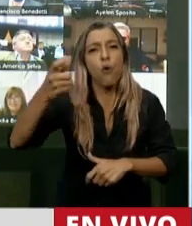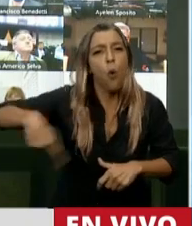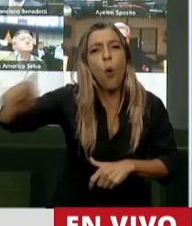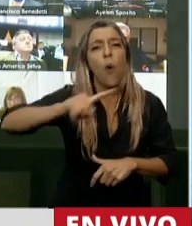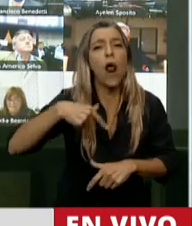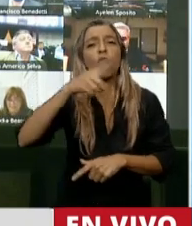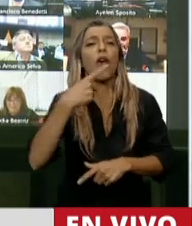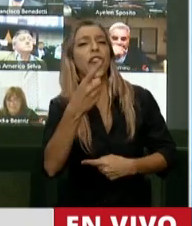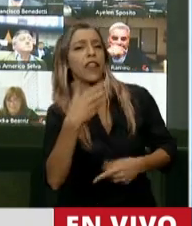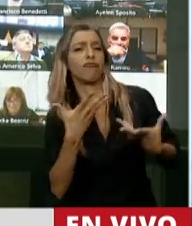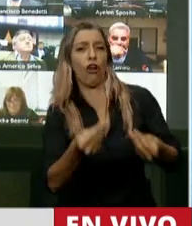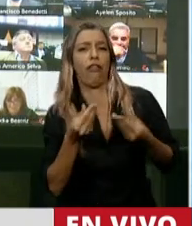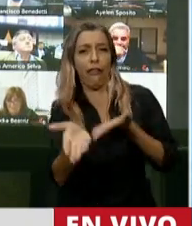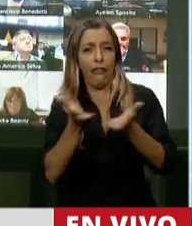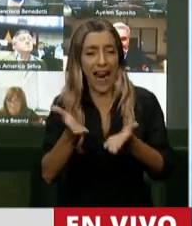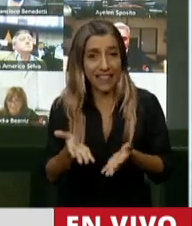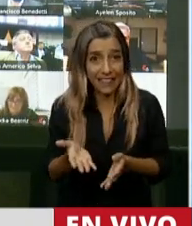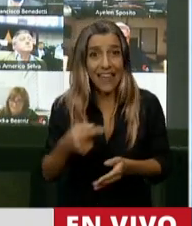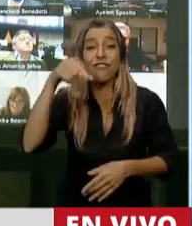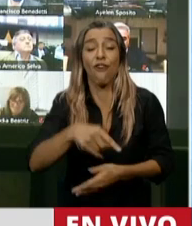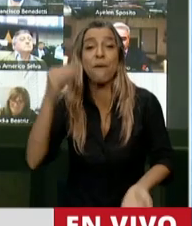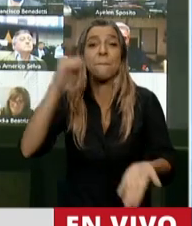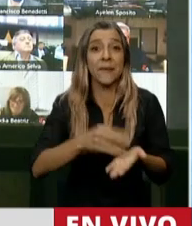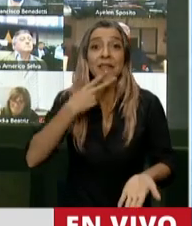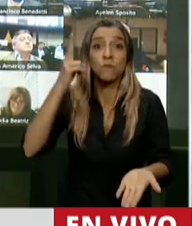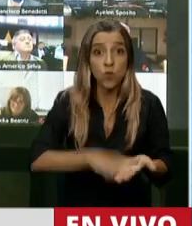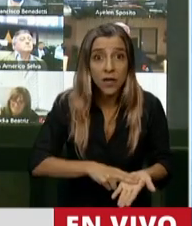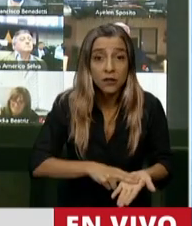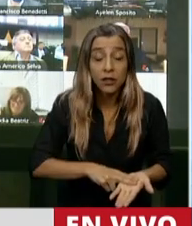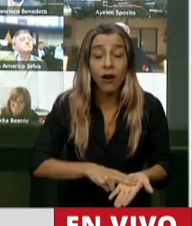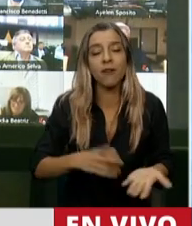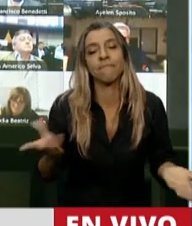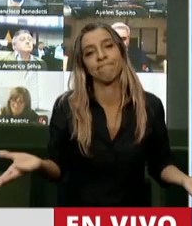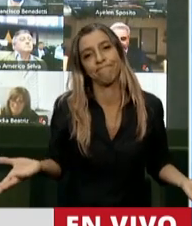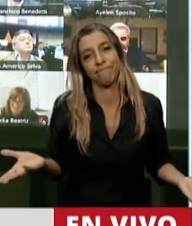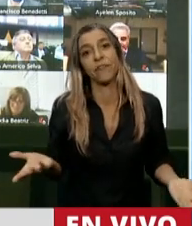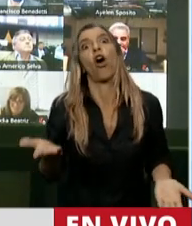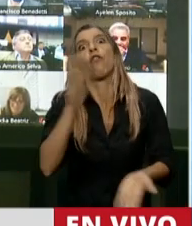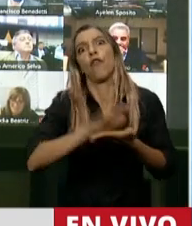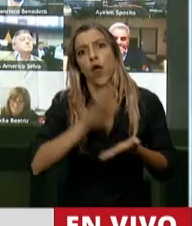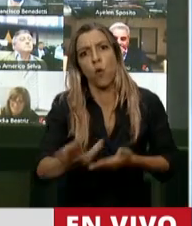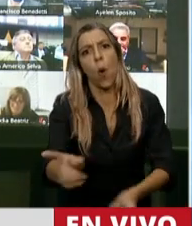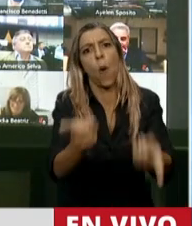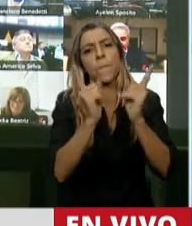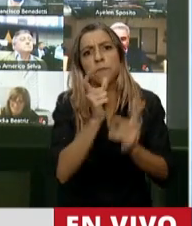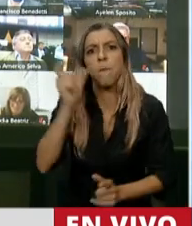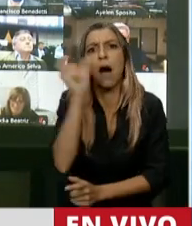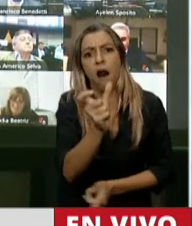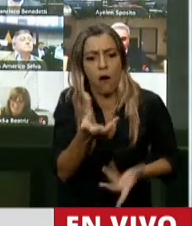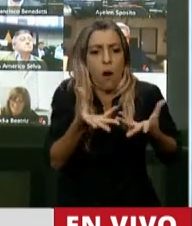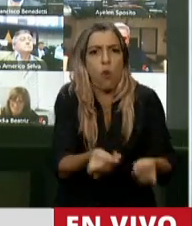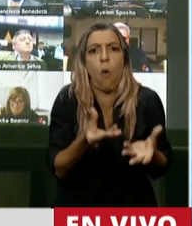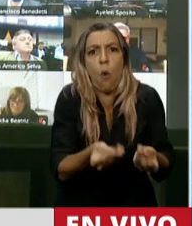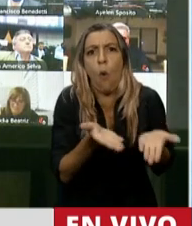apelando a la solidaridad. Y hoy crean un impuesto, nuevamente apelando a la solidaridad, que lo único que va a hacer, señor